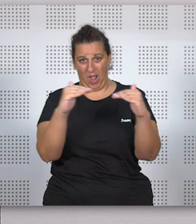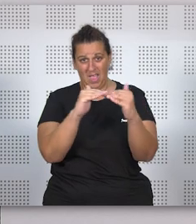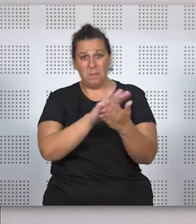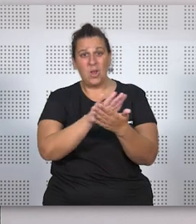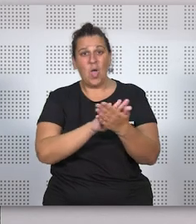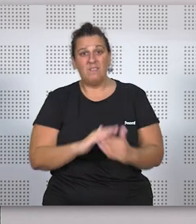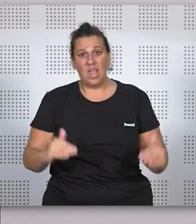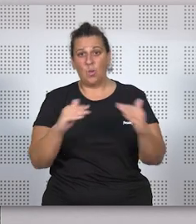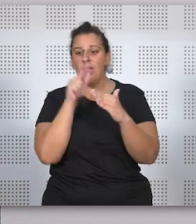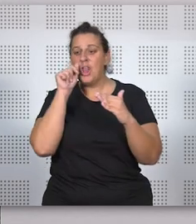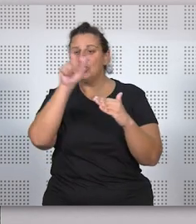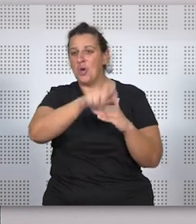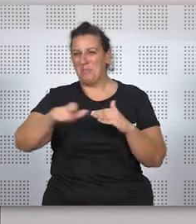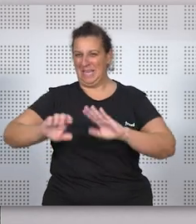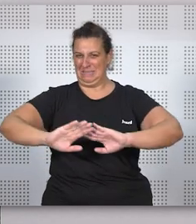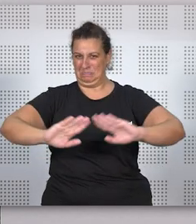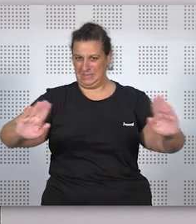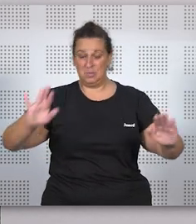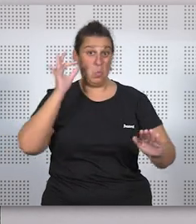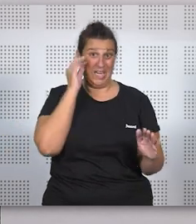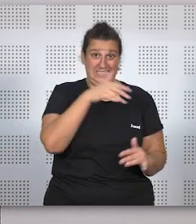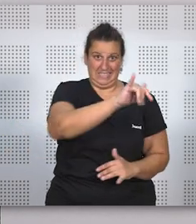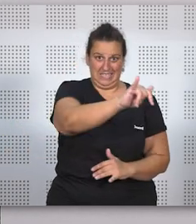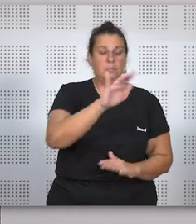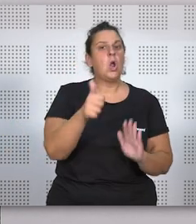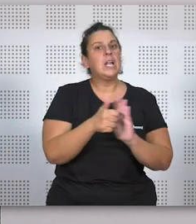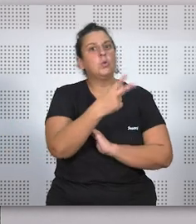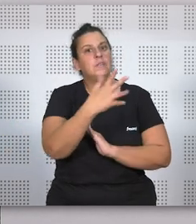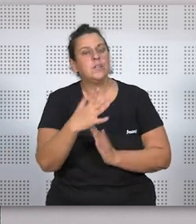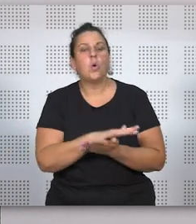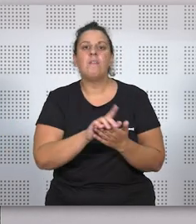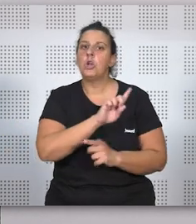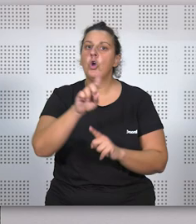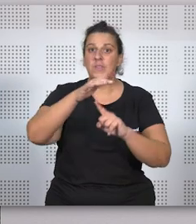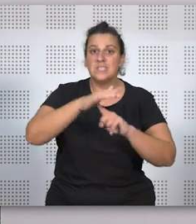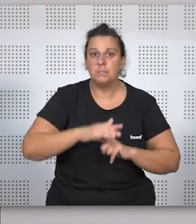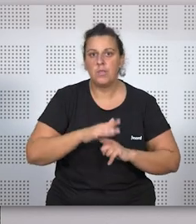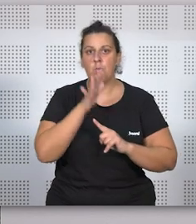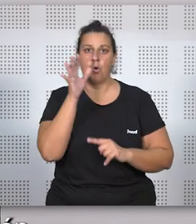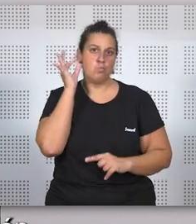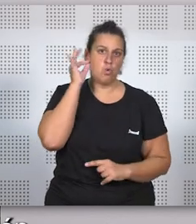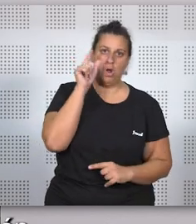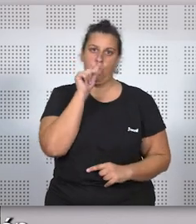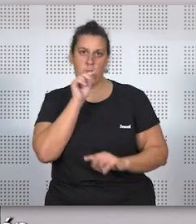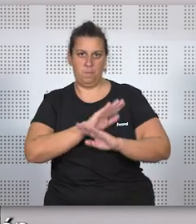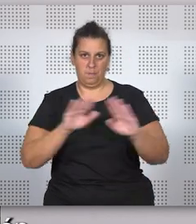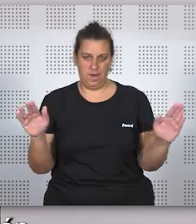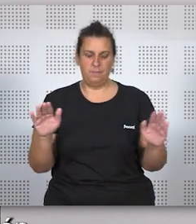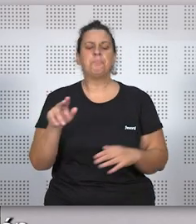igualdad de los hombres, las mujeres ni existen, pero sí el artículo 25 ya establece la no discriminación por razón de sexo. Luego,